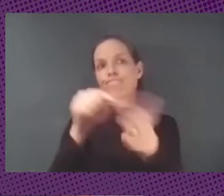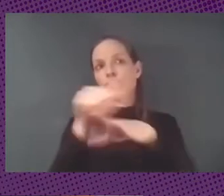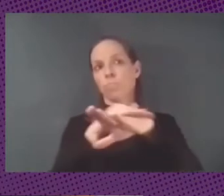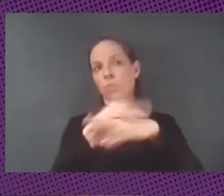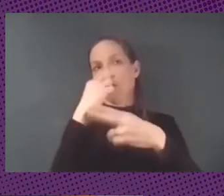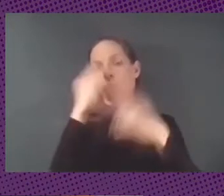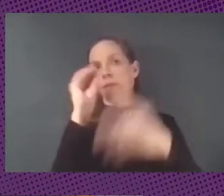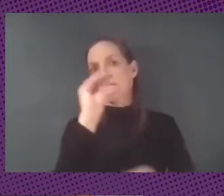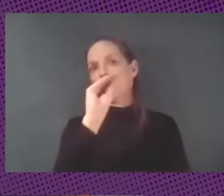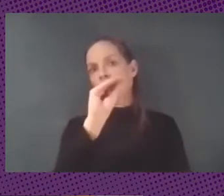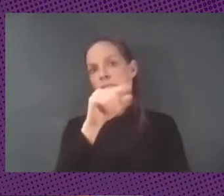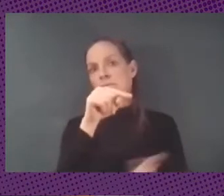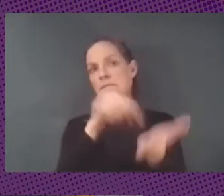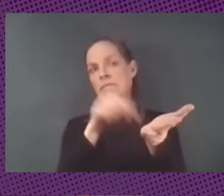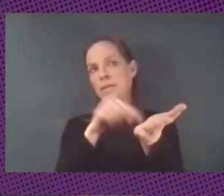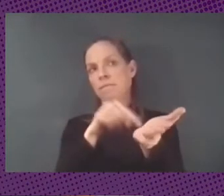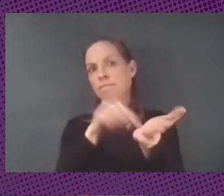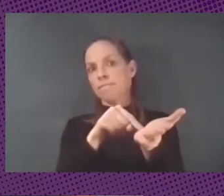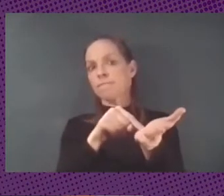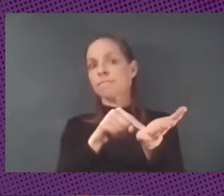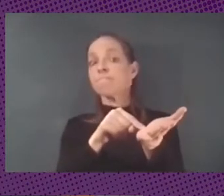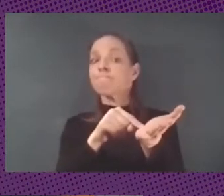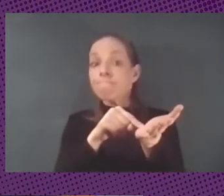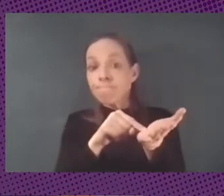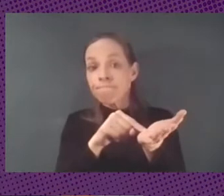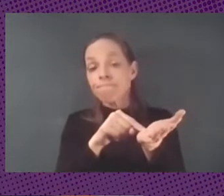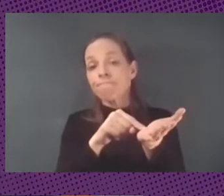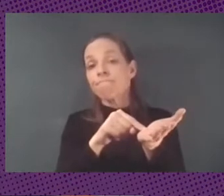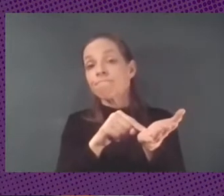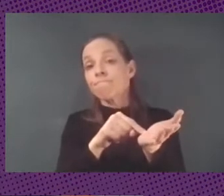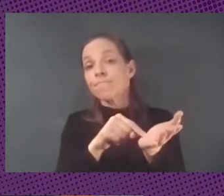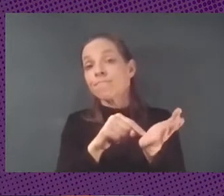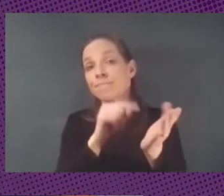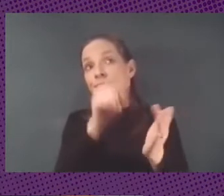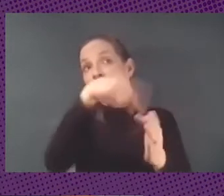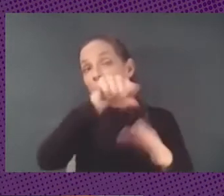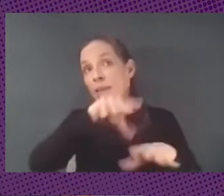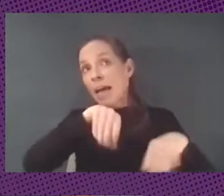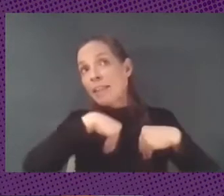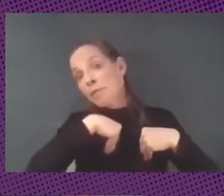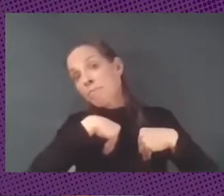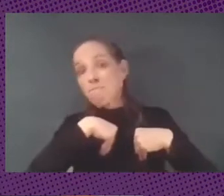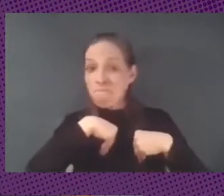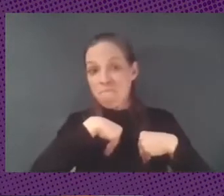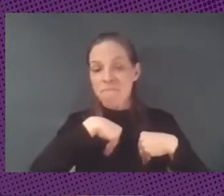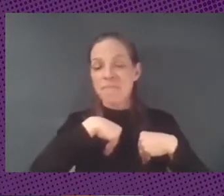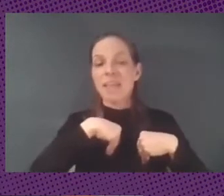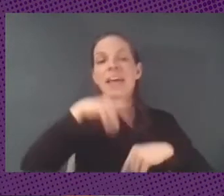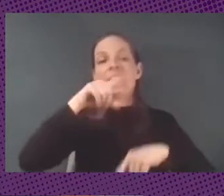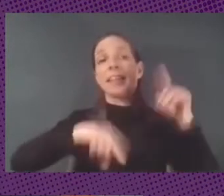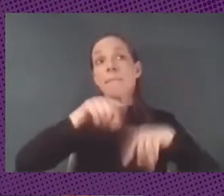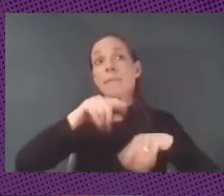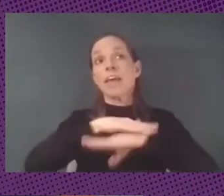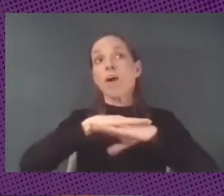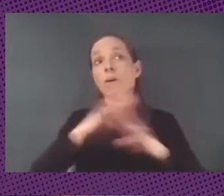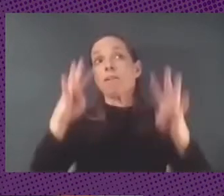que ha tenido mayor o menor grado de receptividad en la última década dependiendo de los gobiernos de